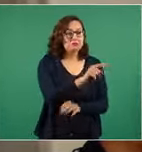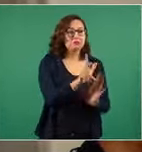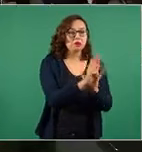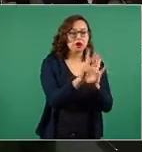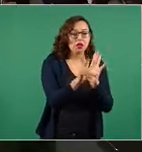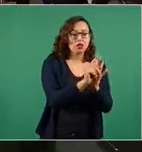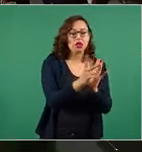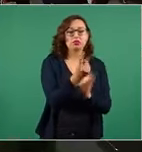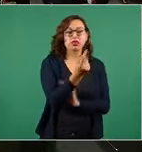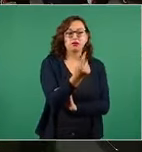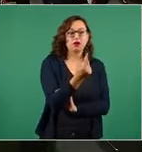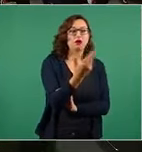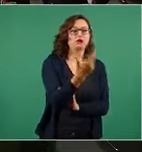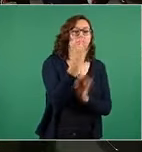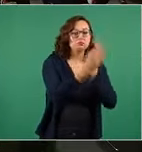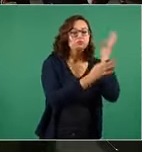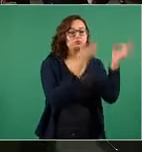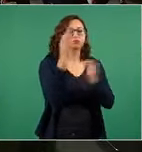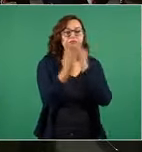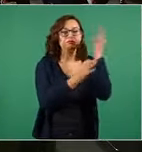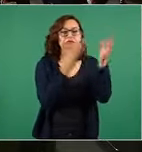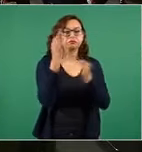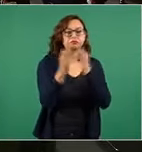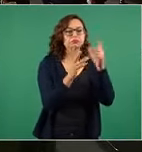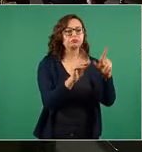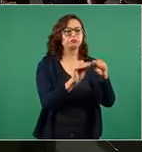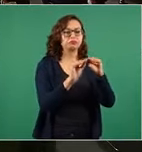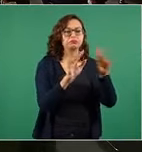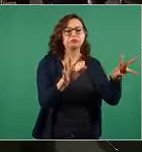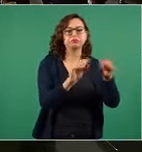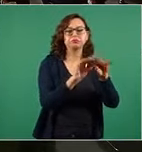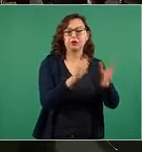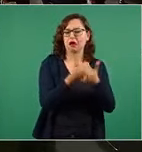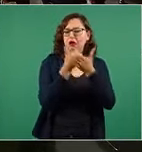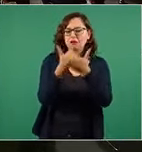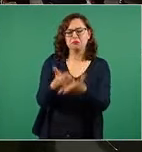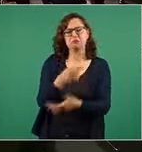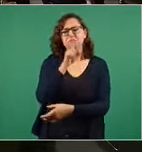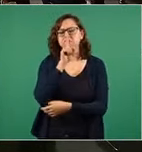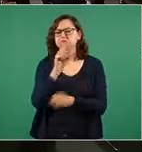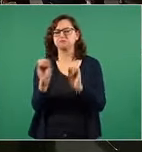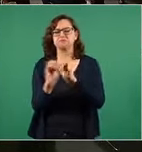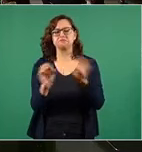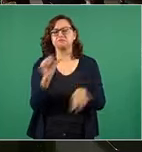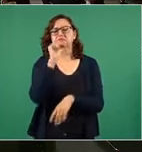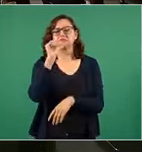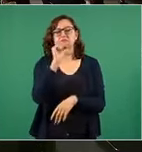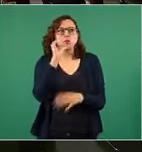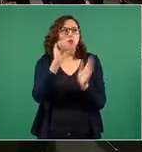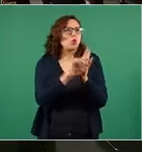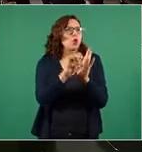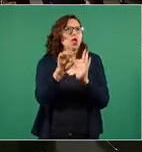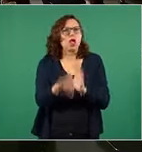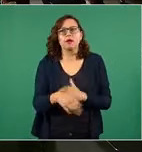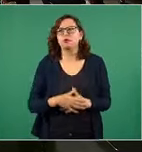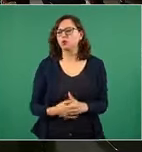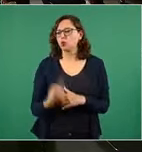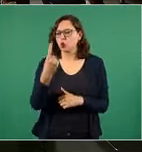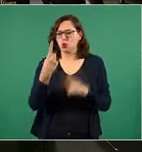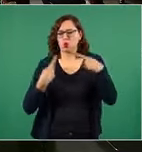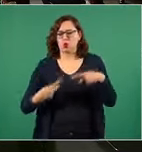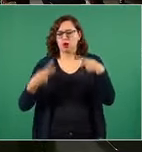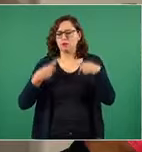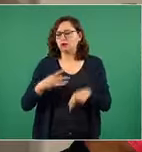Pasan, fallece una persona y repiten mil veces, tres veces, cinco veces en los titulares de los programas de